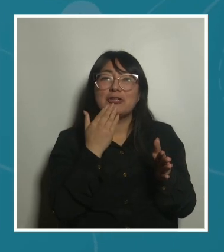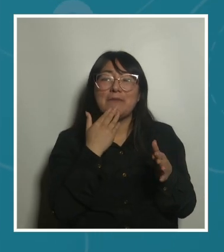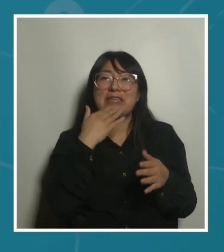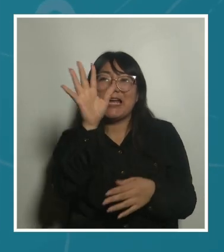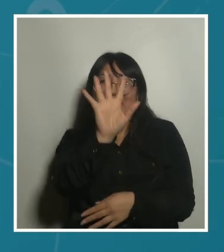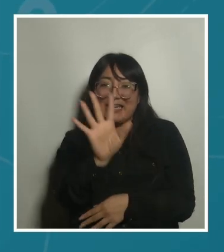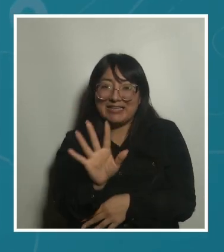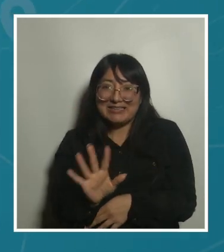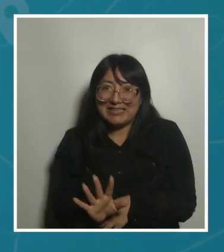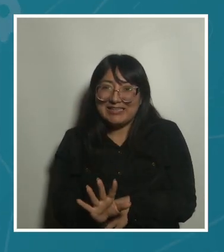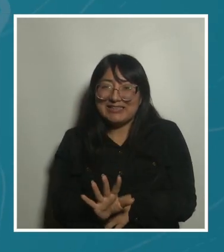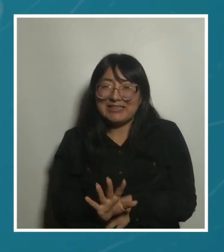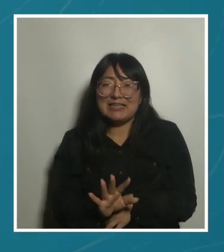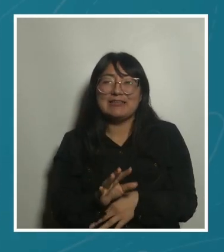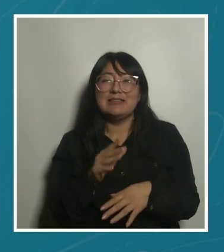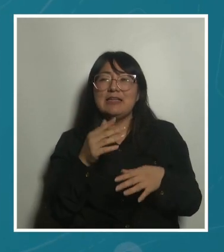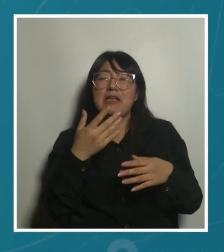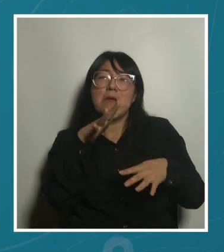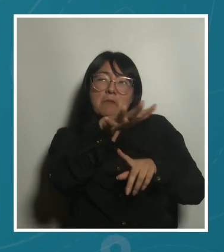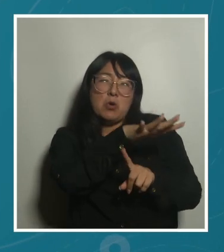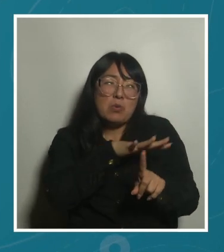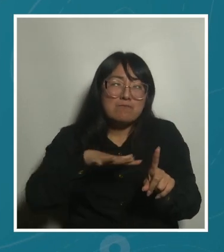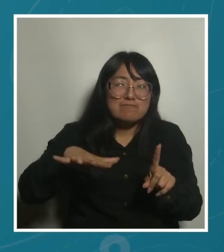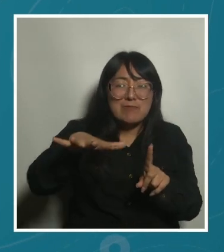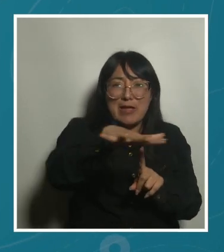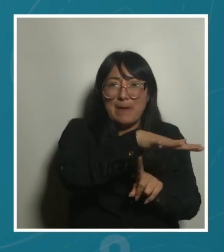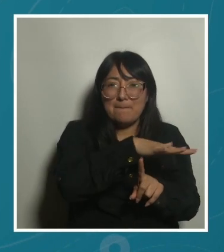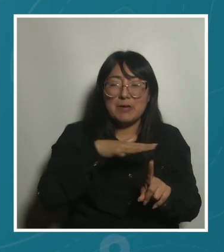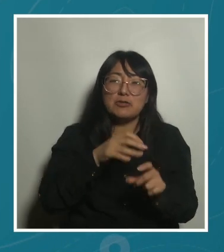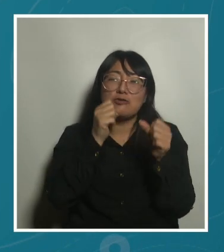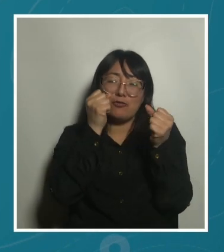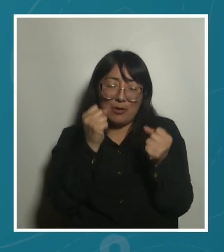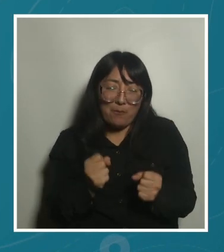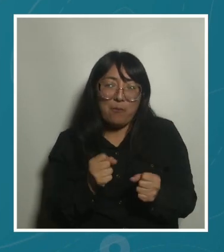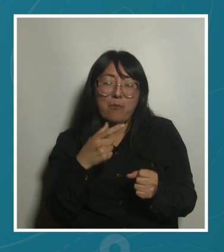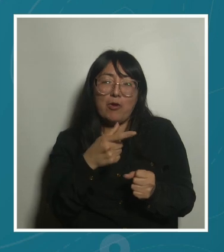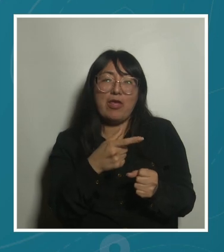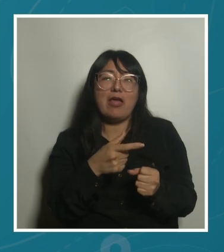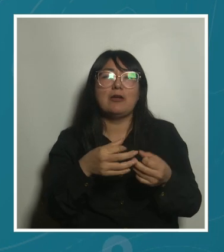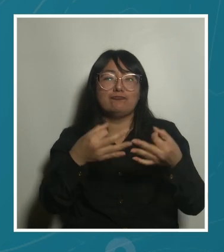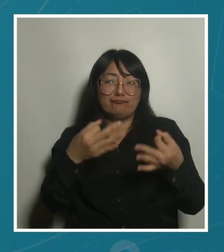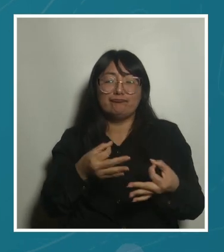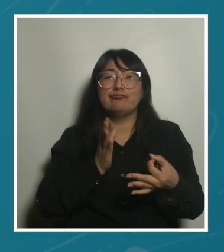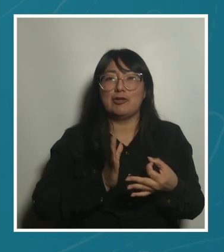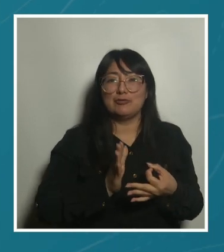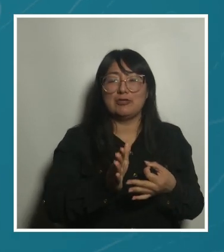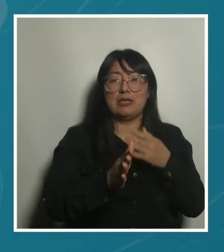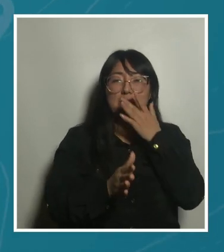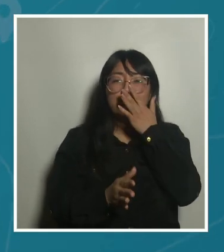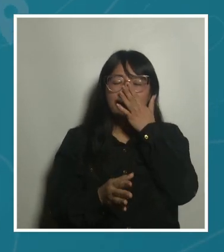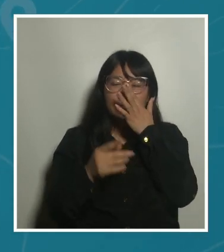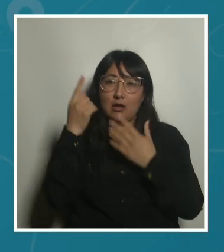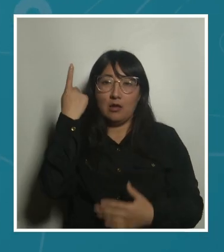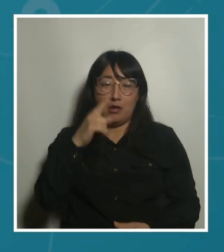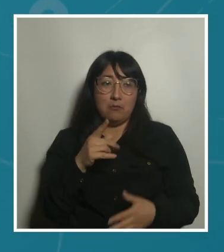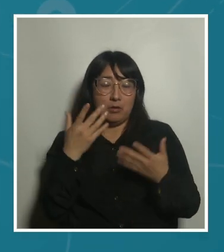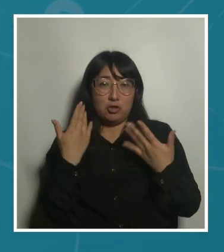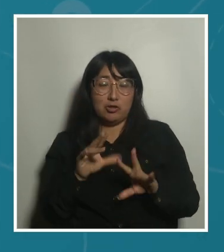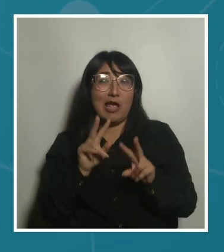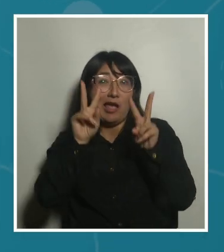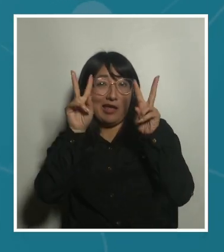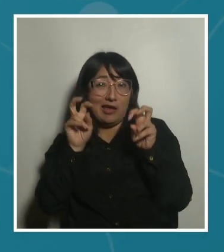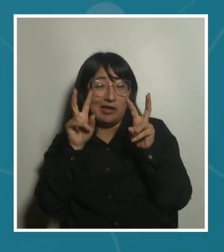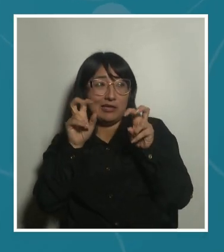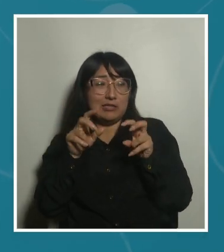materiales, necesita unos espacios que las puedan sostener. Sin embargo, en el marco de las